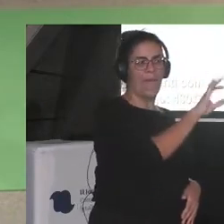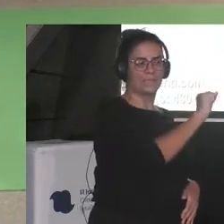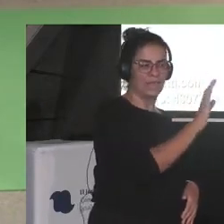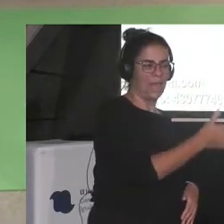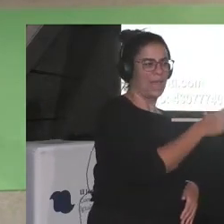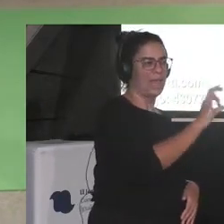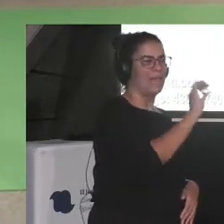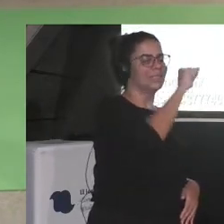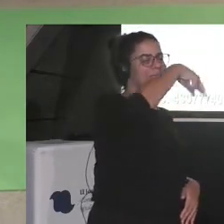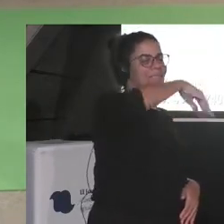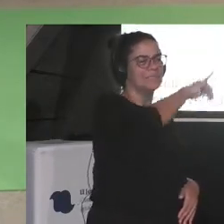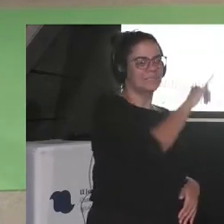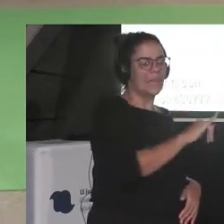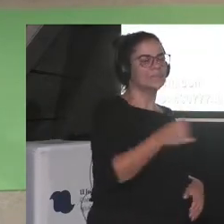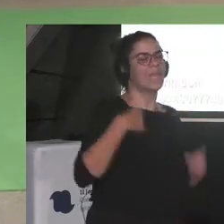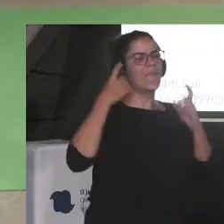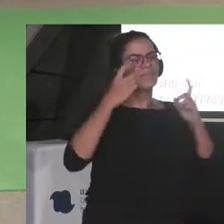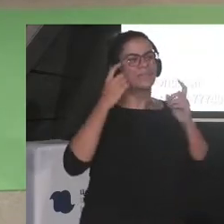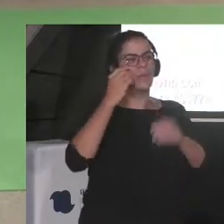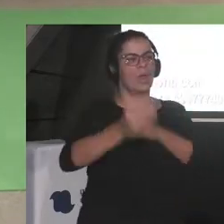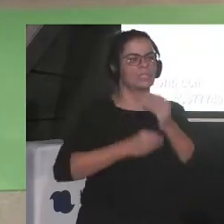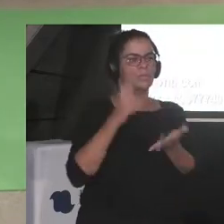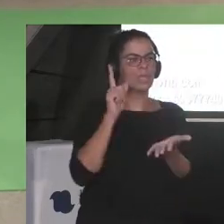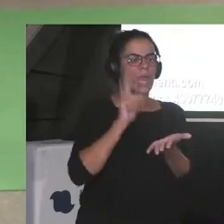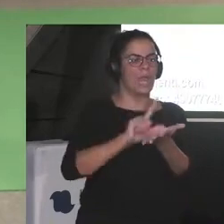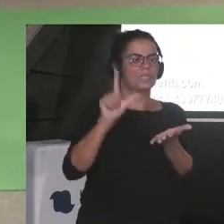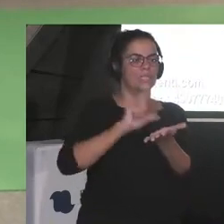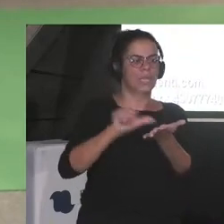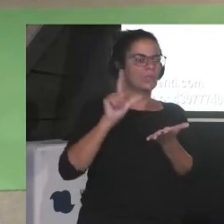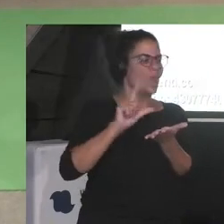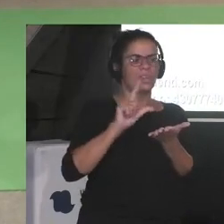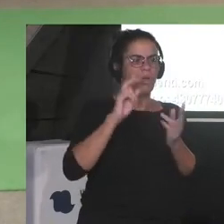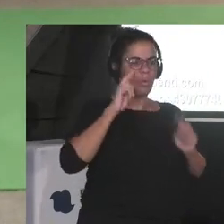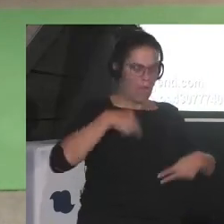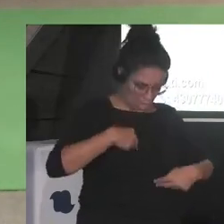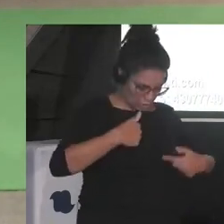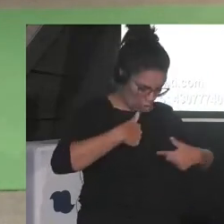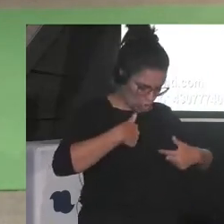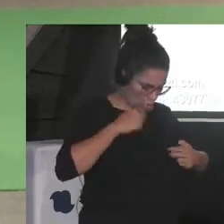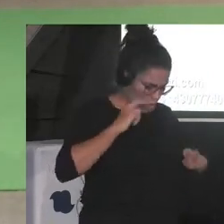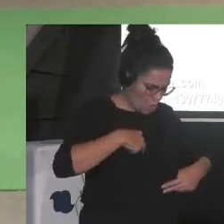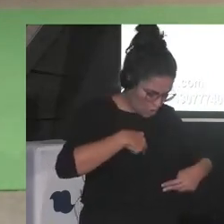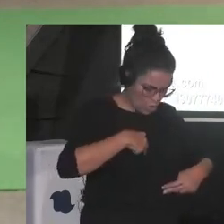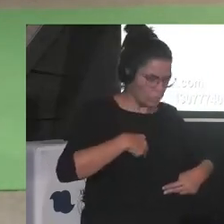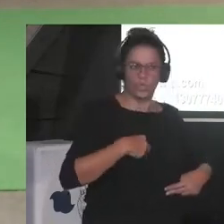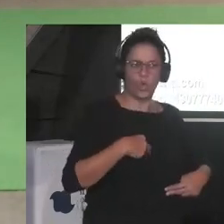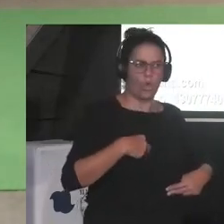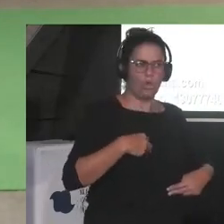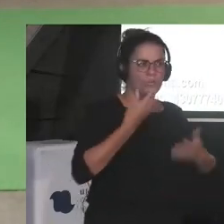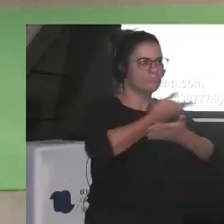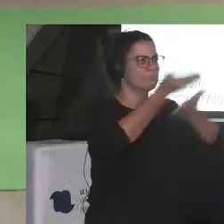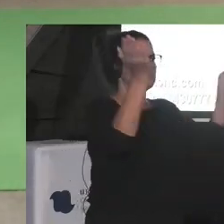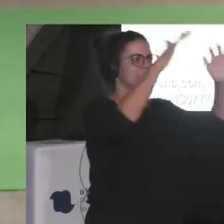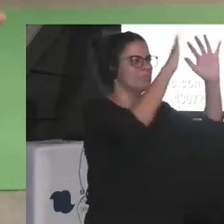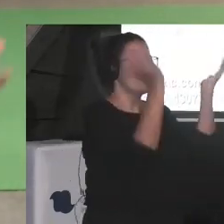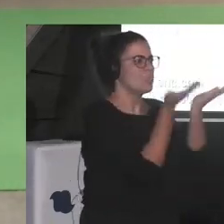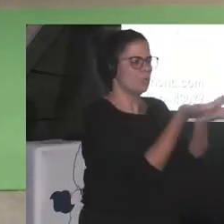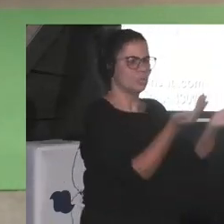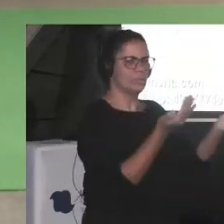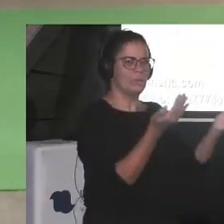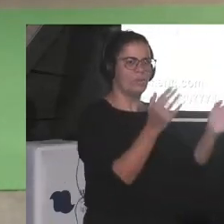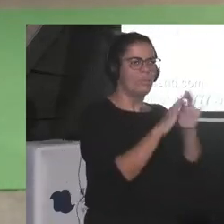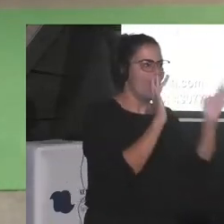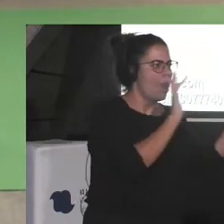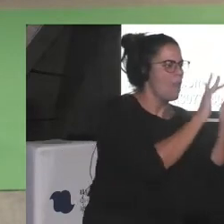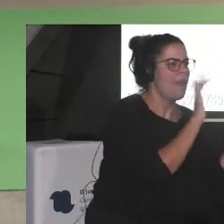desimismada no una literatura que está todo el rato mirándose el ombligo sino que está en el mundo que es parte de la conversación que propone